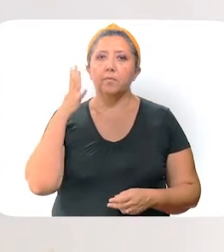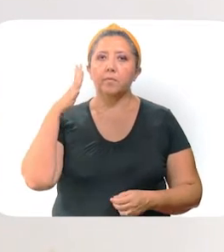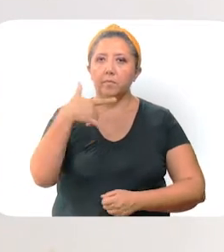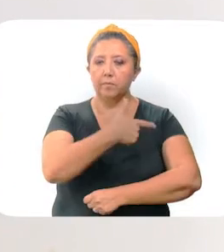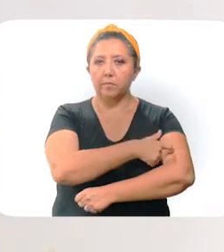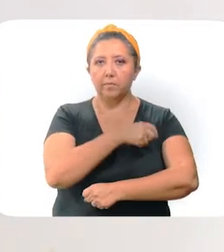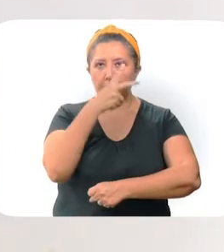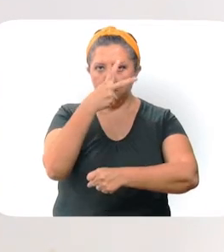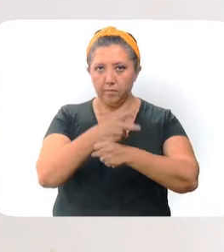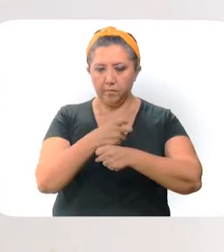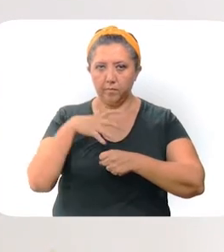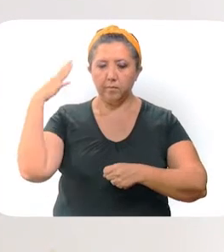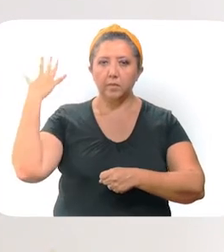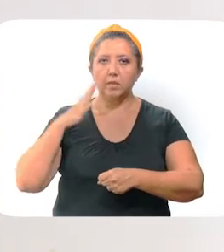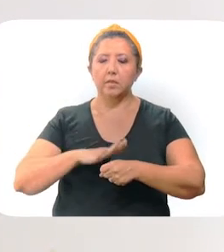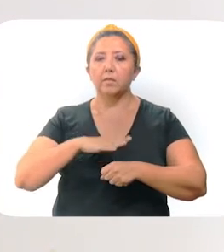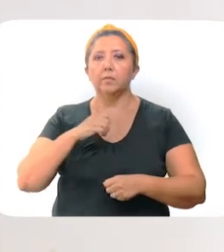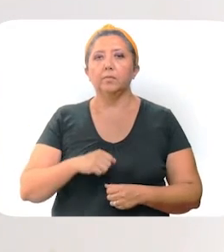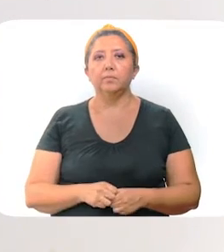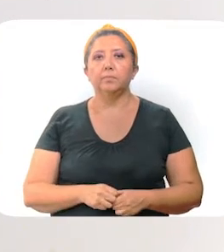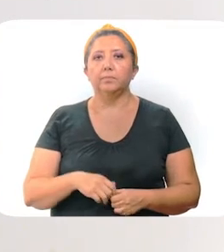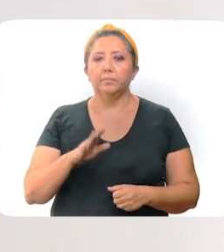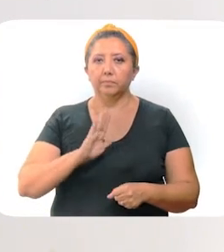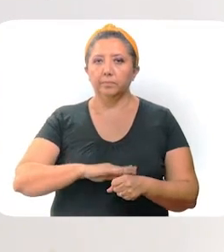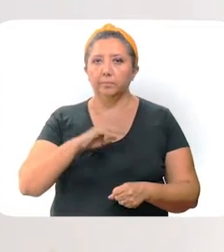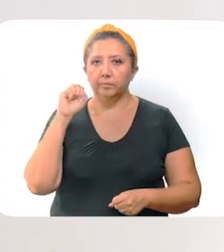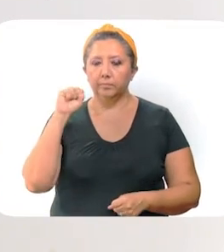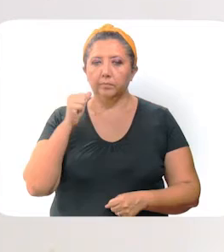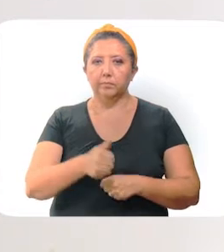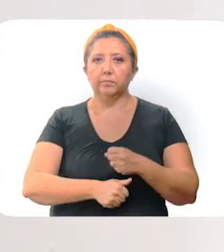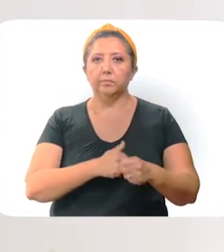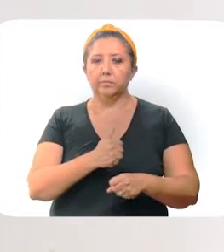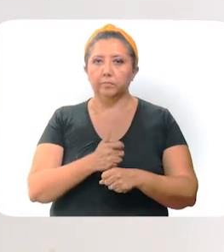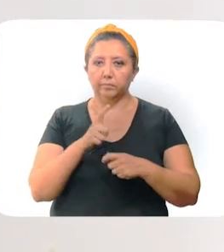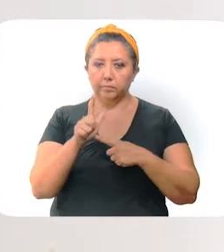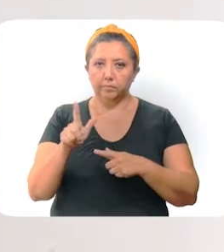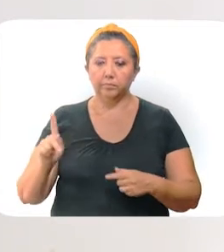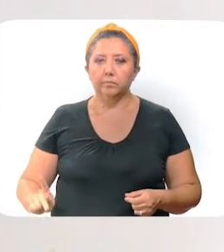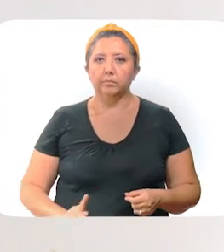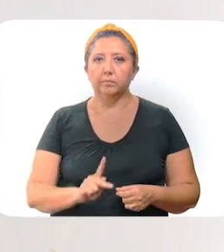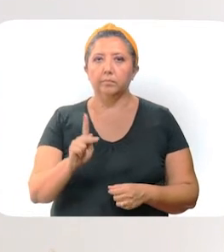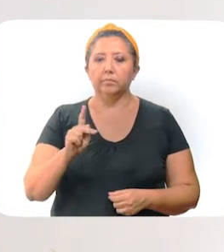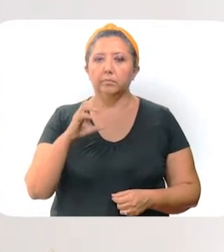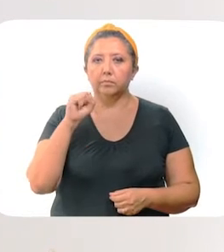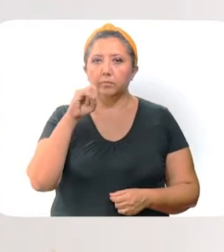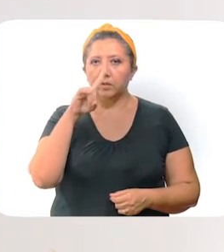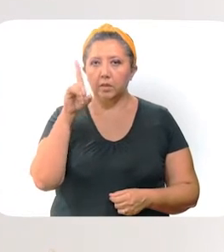aplicación de la segunda dosis para adultos mayores de más de 60 años en los siguientes municipios.